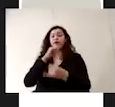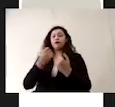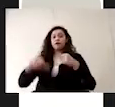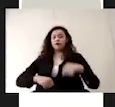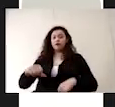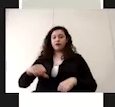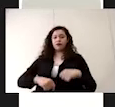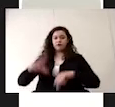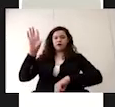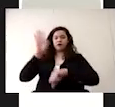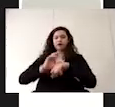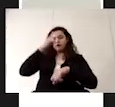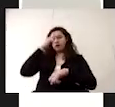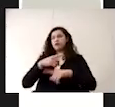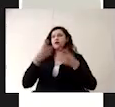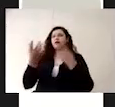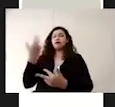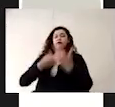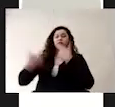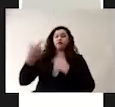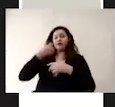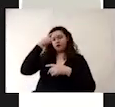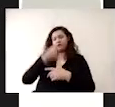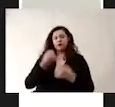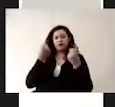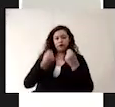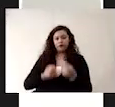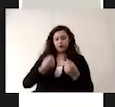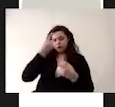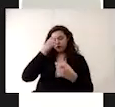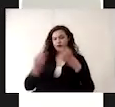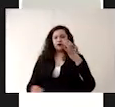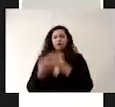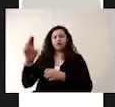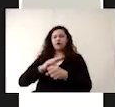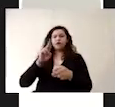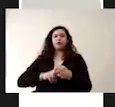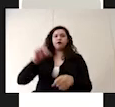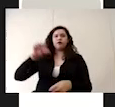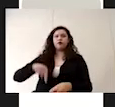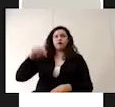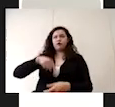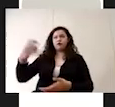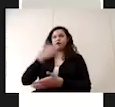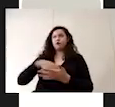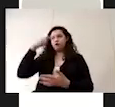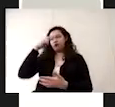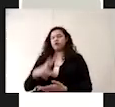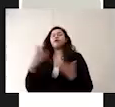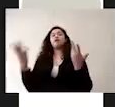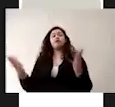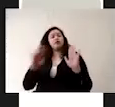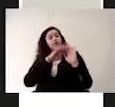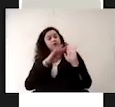permitidas que reanudan operaciones hacia un regreso seguro a la nueva normalidad en la Ciudad de México. Estos lineamientos